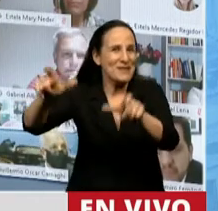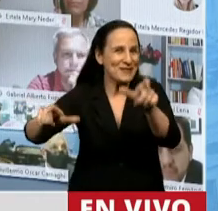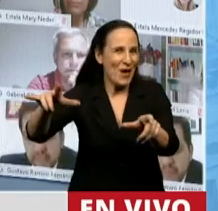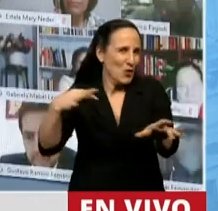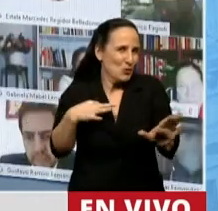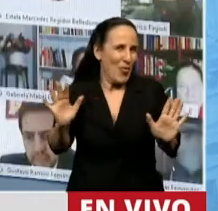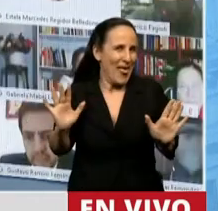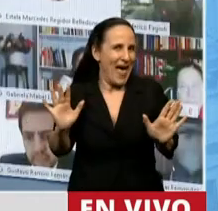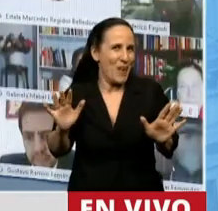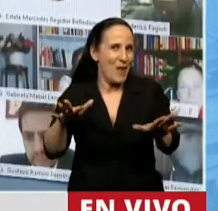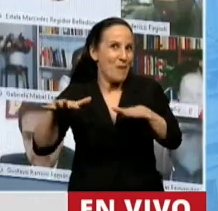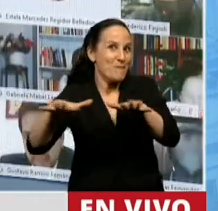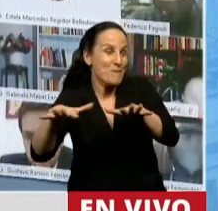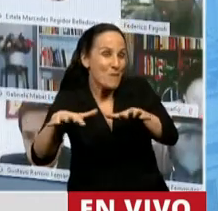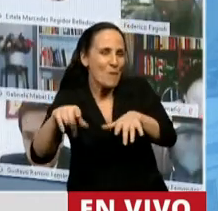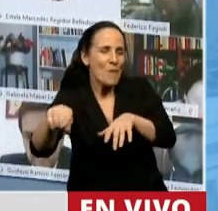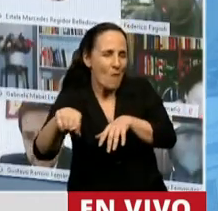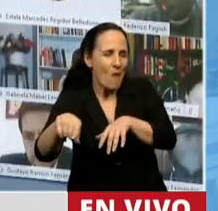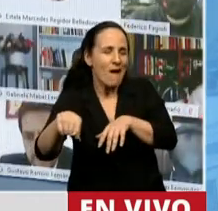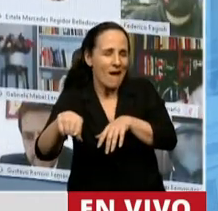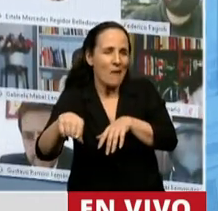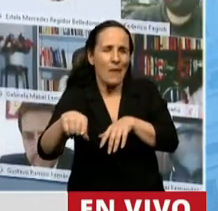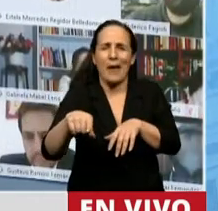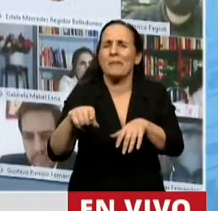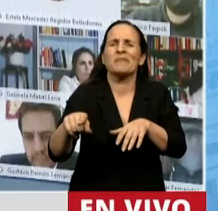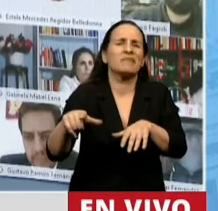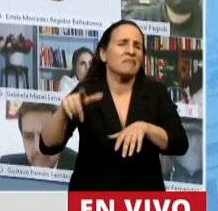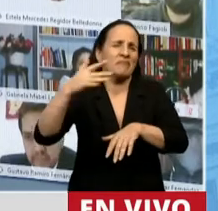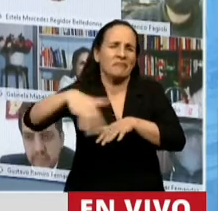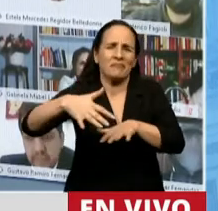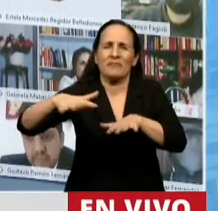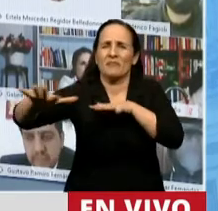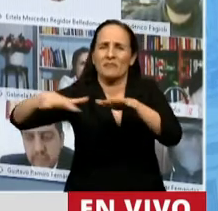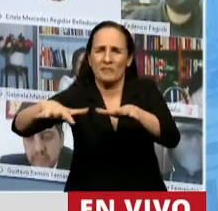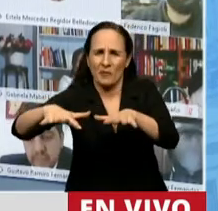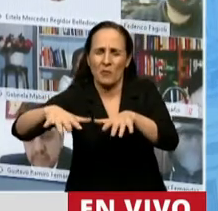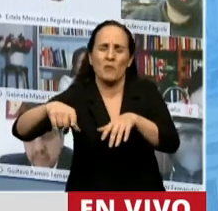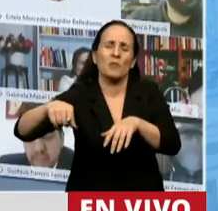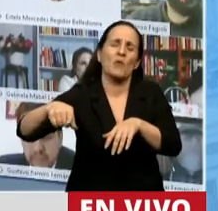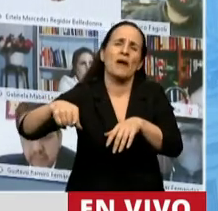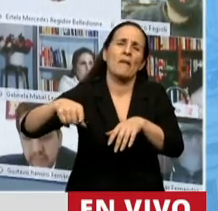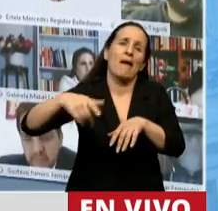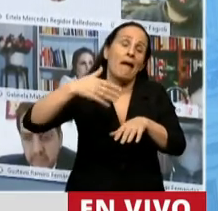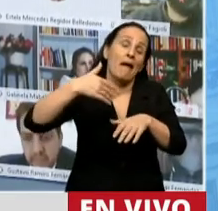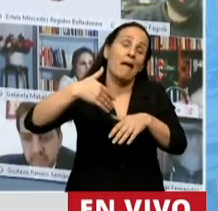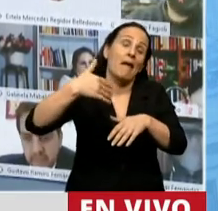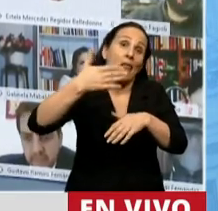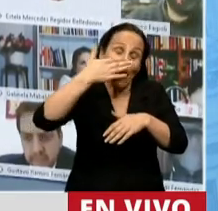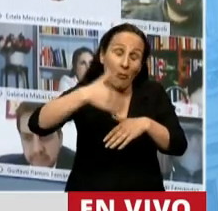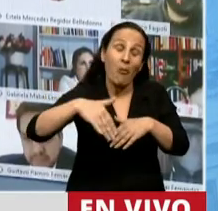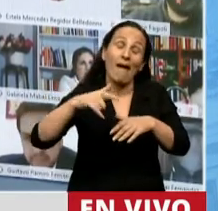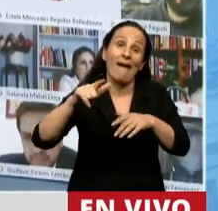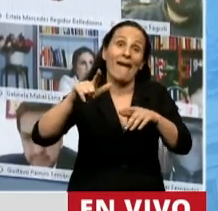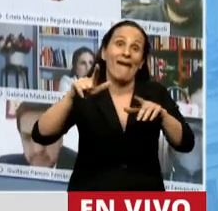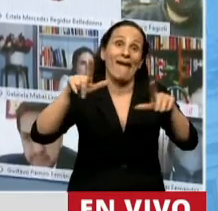que hemos presenciado primero en el espacio público, luego en forma remota virtual,